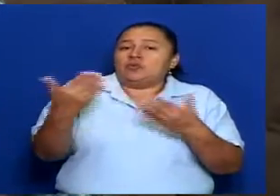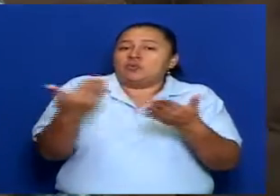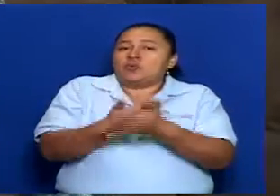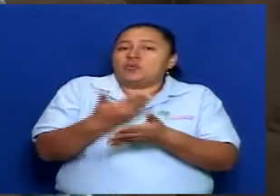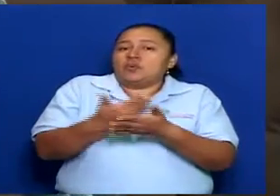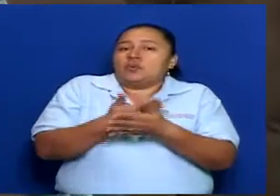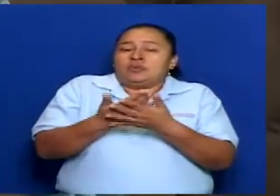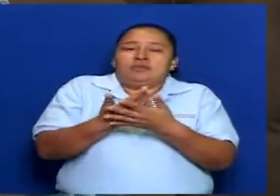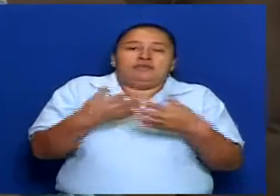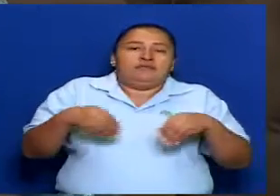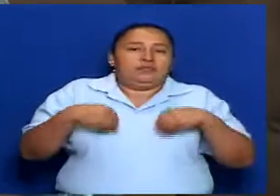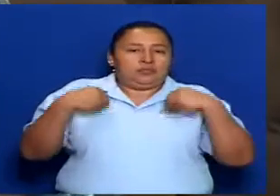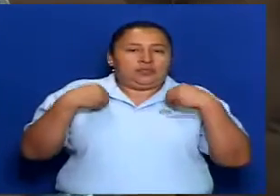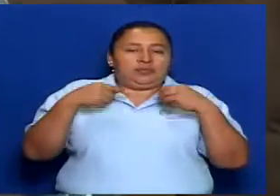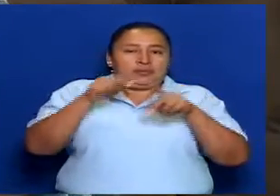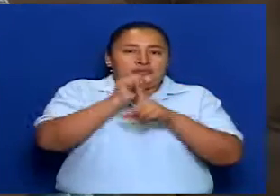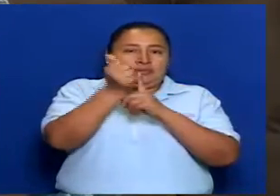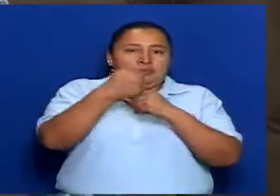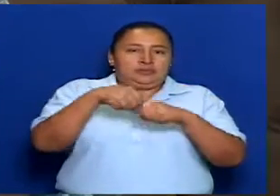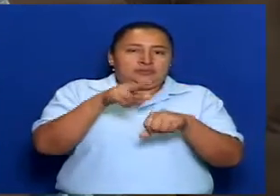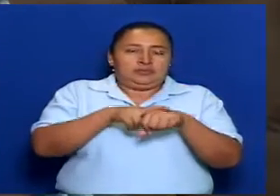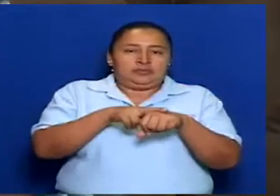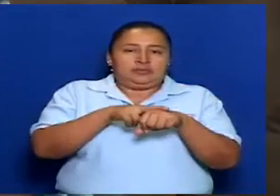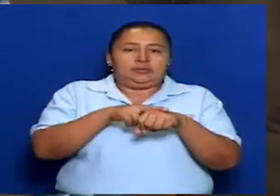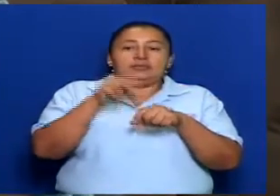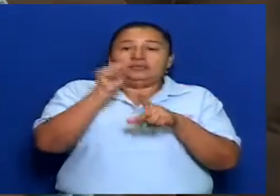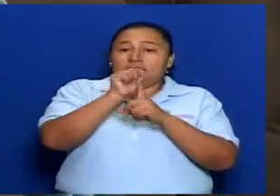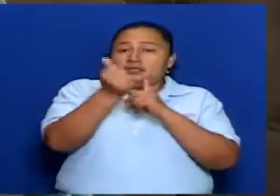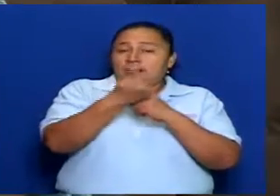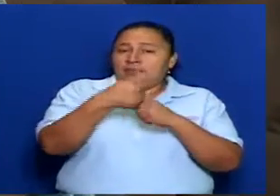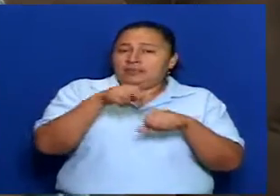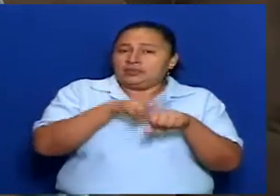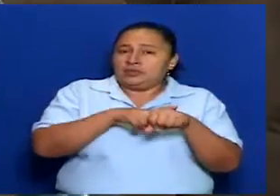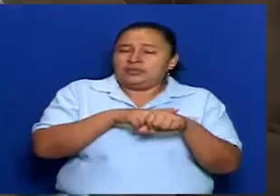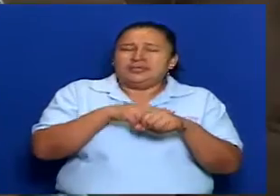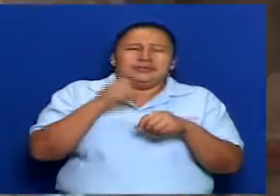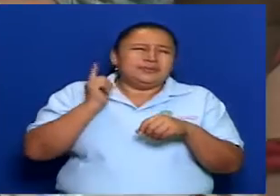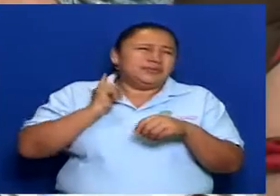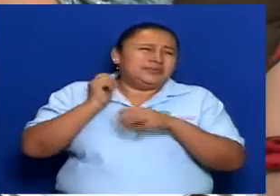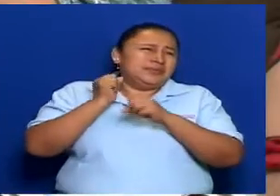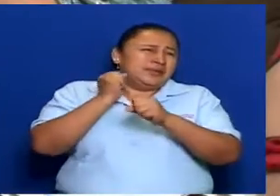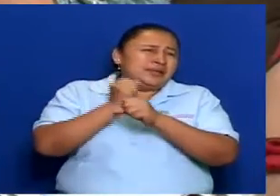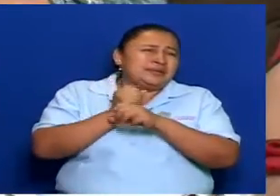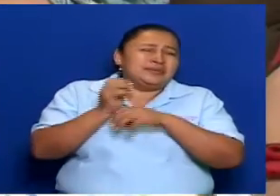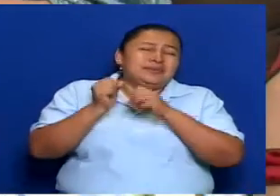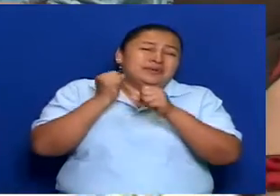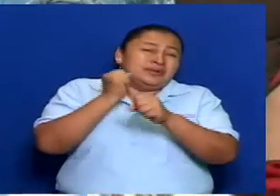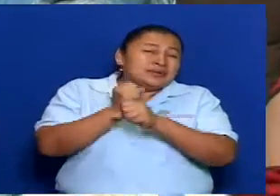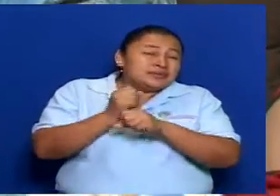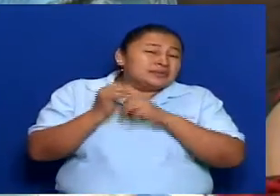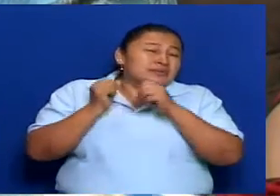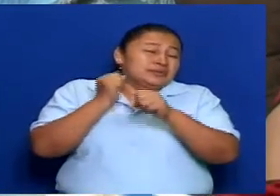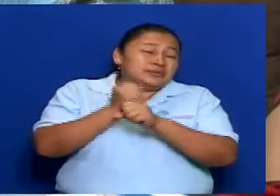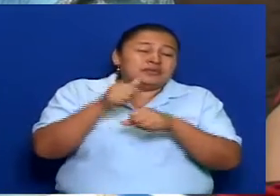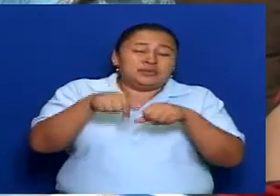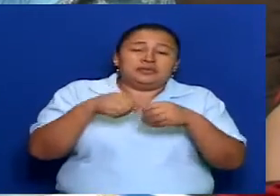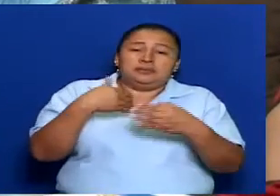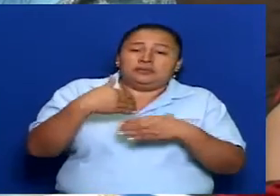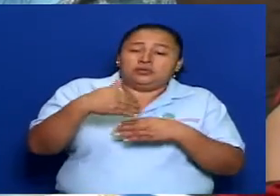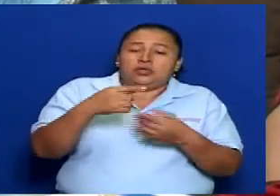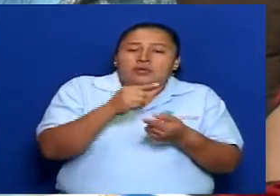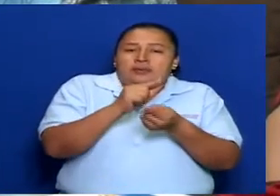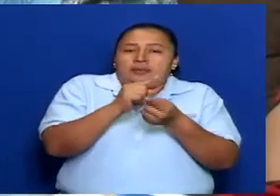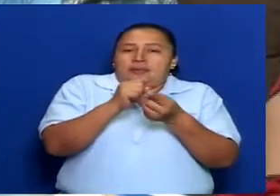modernización. La Asamblea Nacional tiene años de estar en este proyecto, en este proceso de